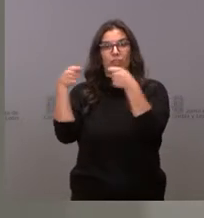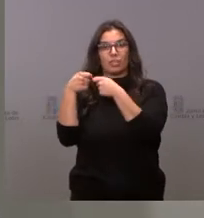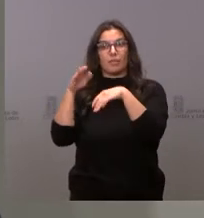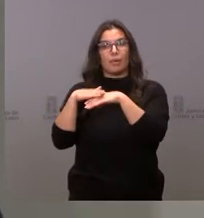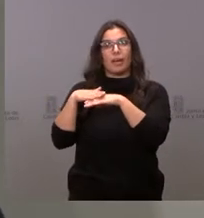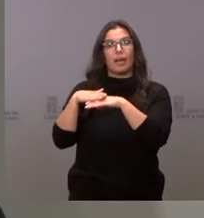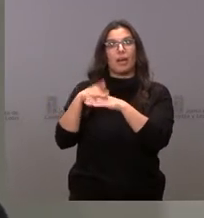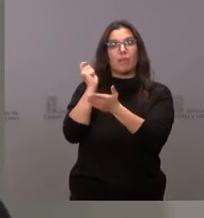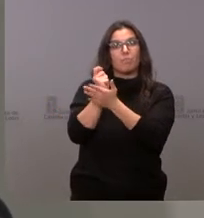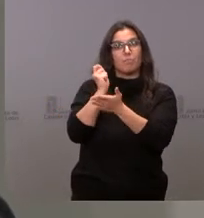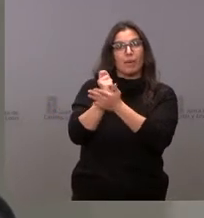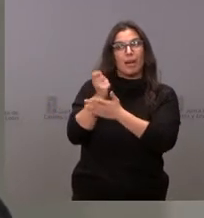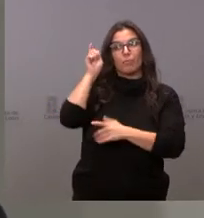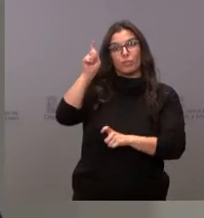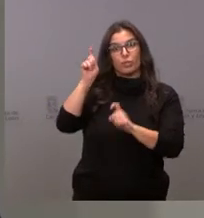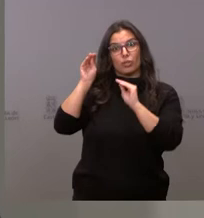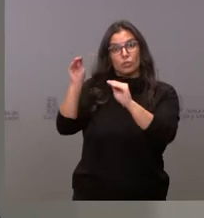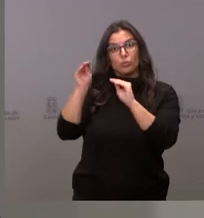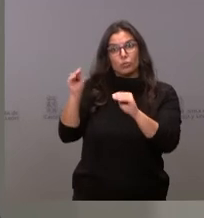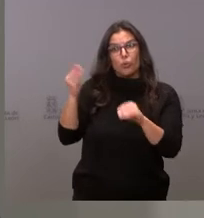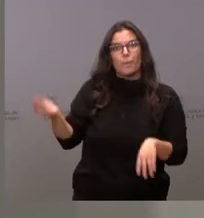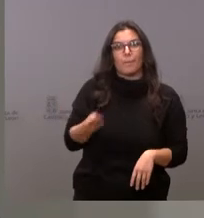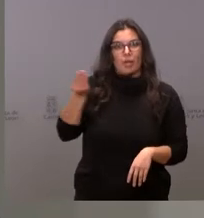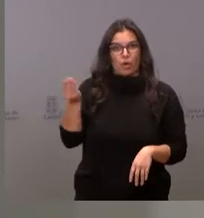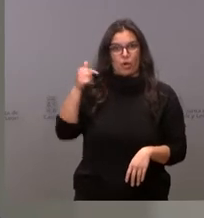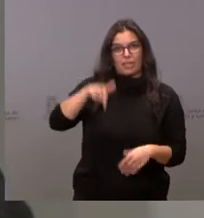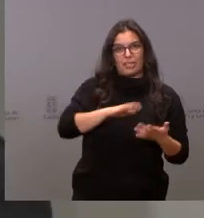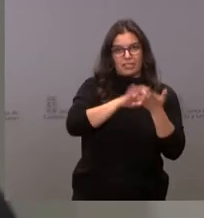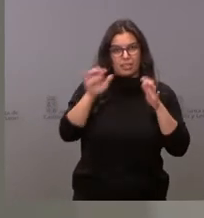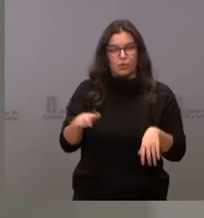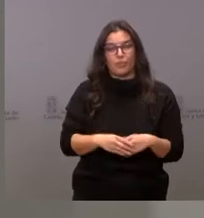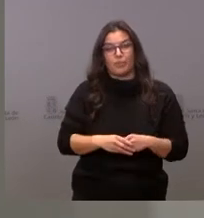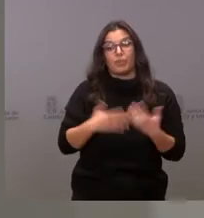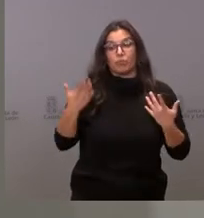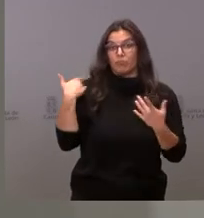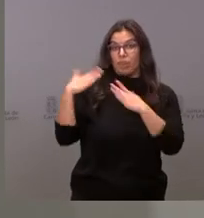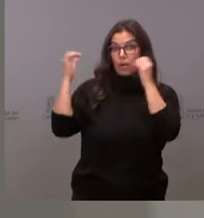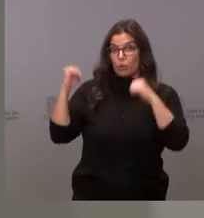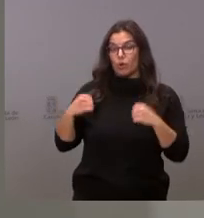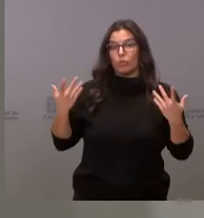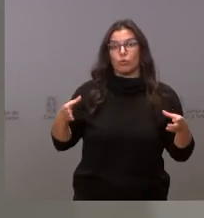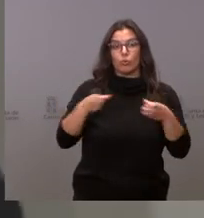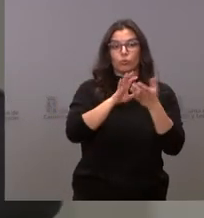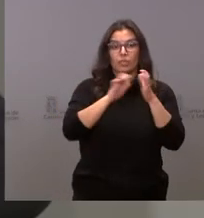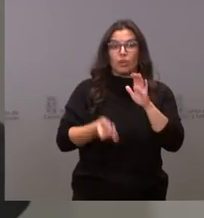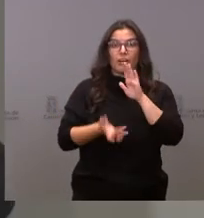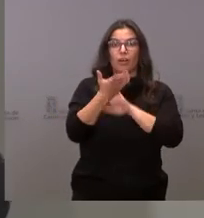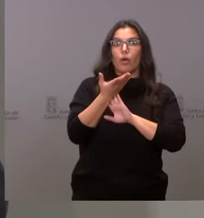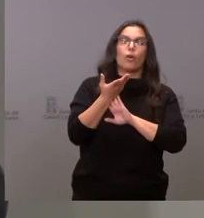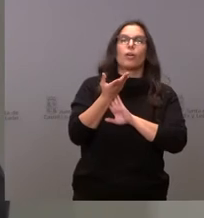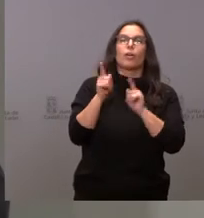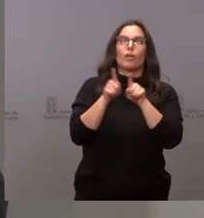mejorar las retribuciones de los docentes de esta enseñanza en Castilla y León. En base a estos acuerdos, la Junta creó un complemento de analogía